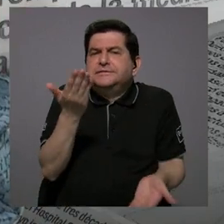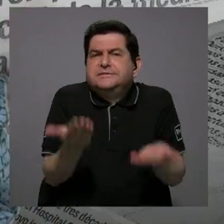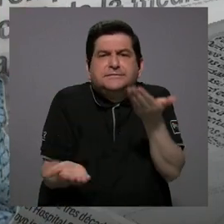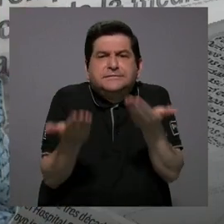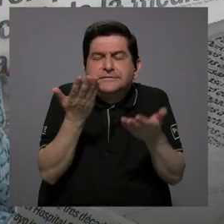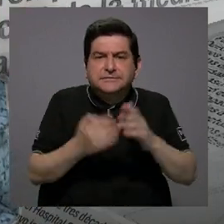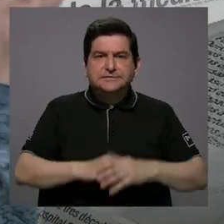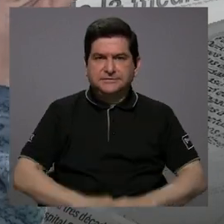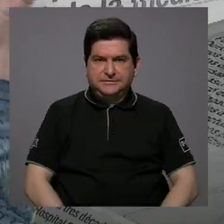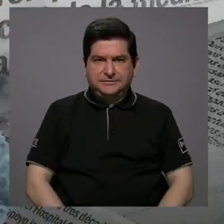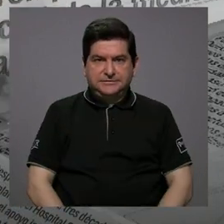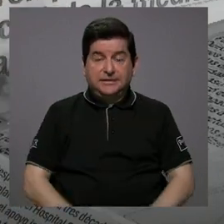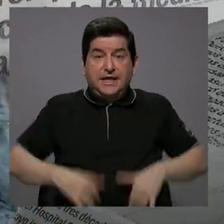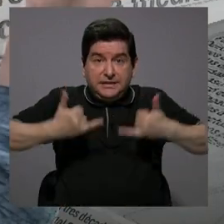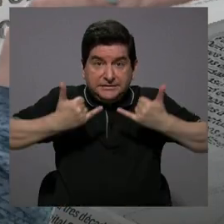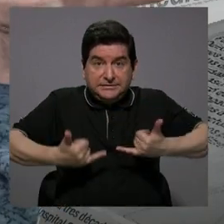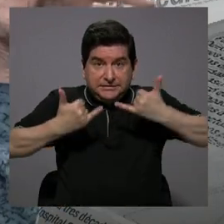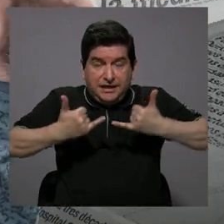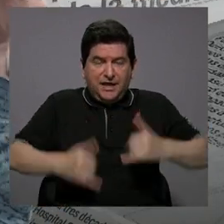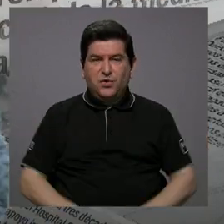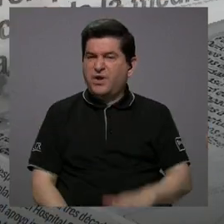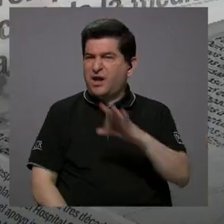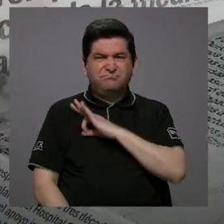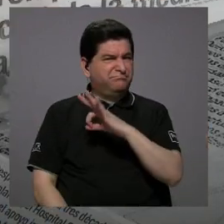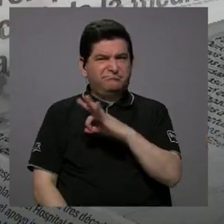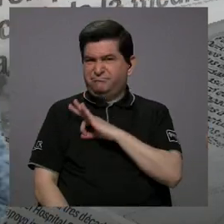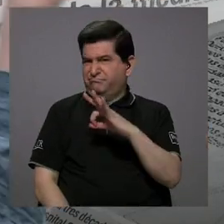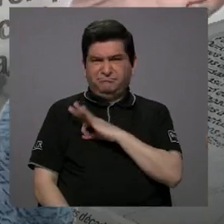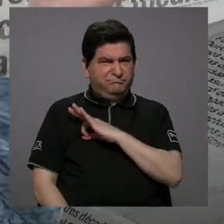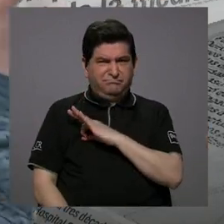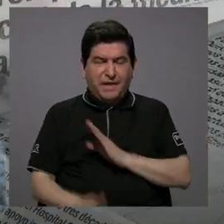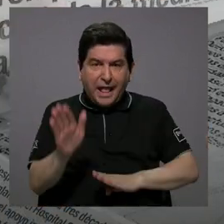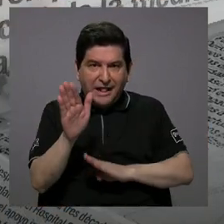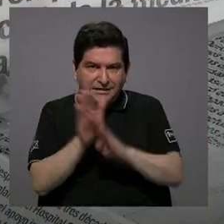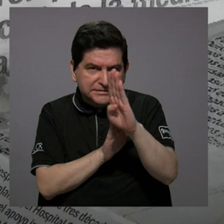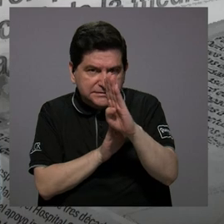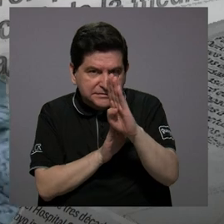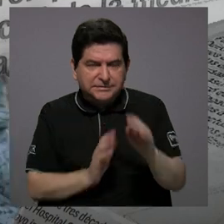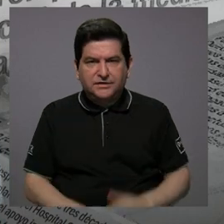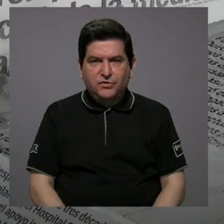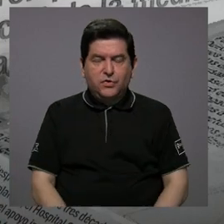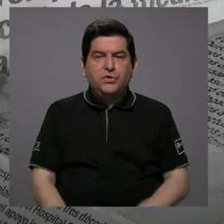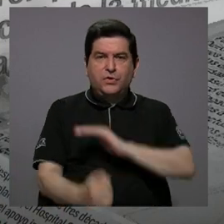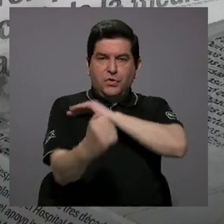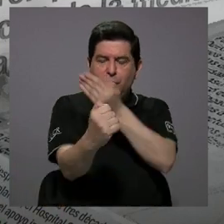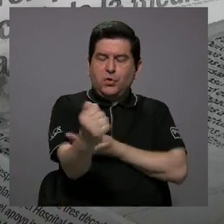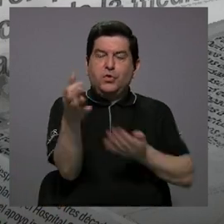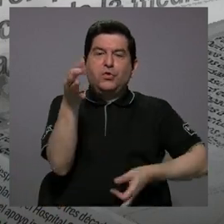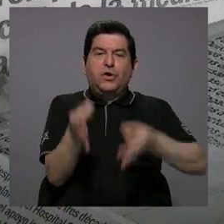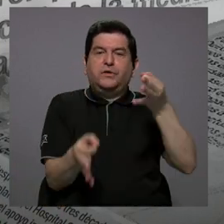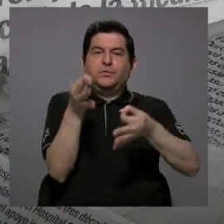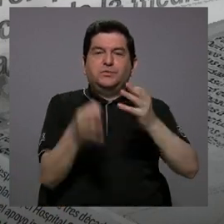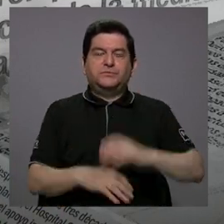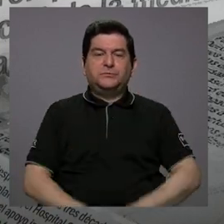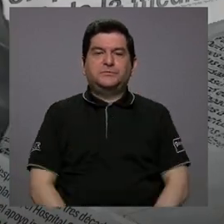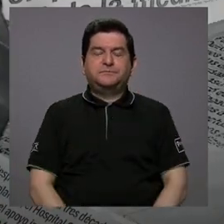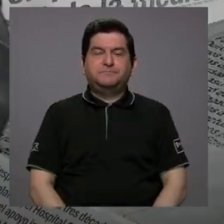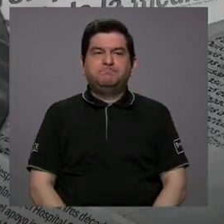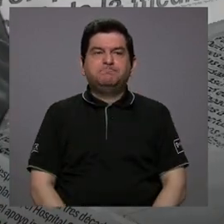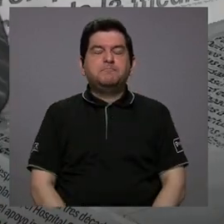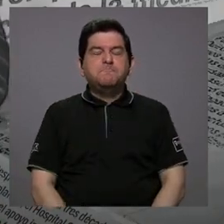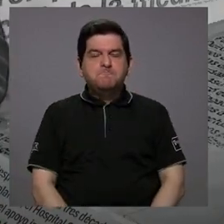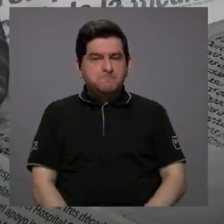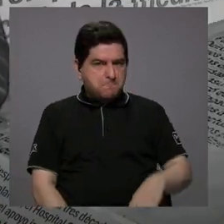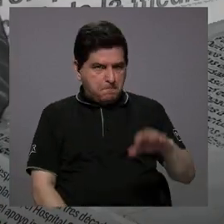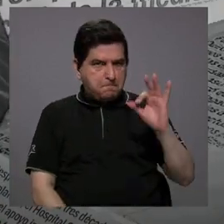están desfavoreciendo el desarrollo del Poder Judicial? Bueno,